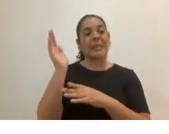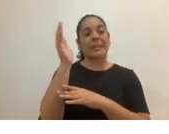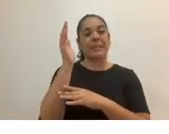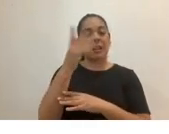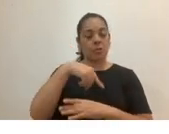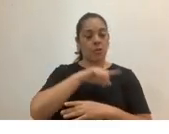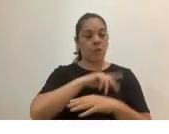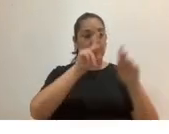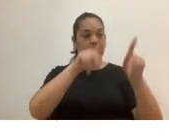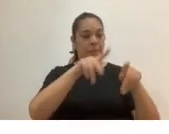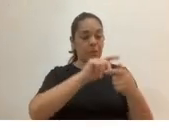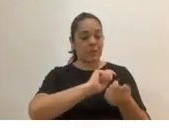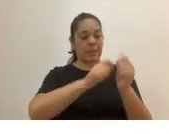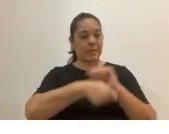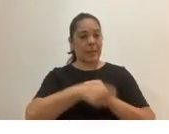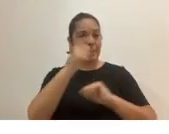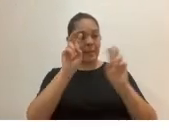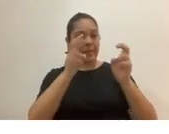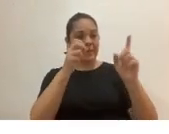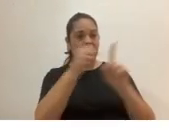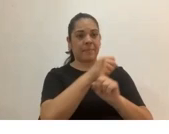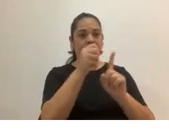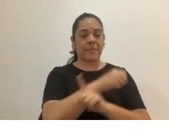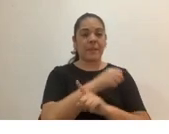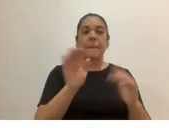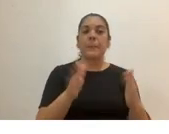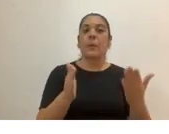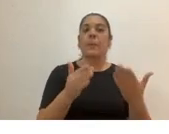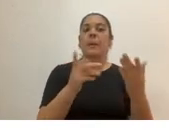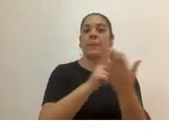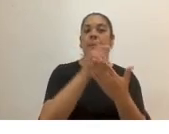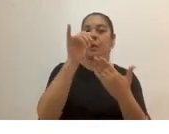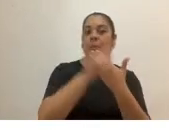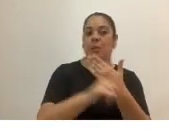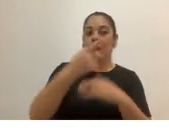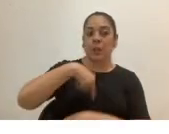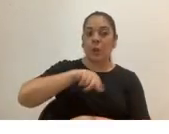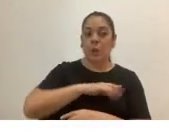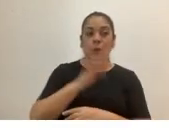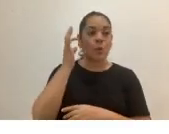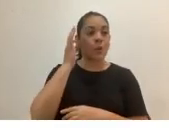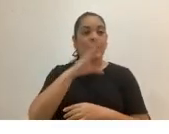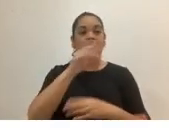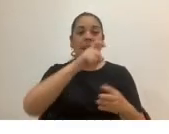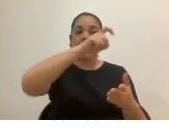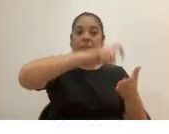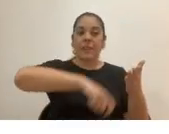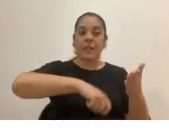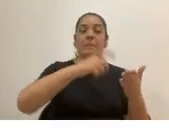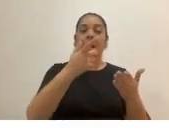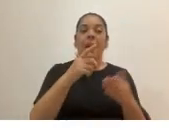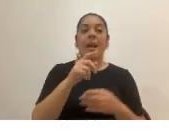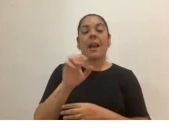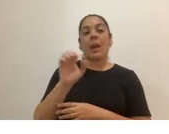cambio frente a la violencia promovido por el proyecto nosotras y firmado por nuestra vicerectora Eugenia